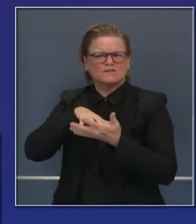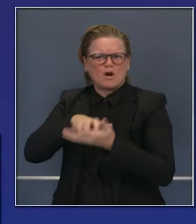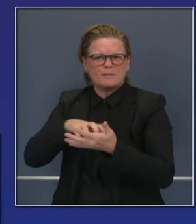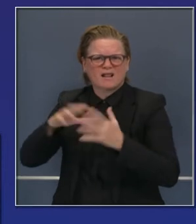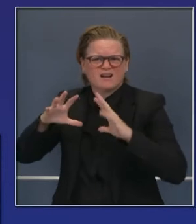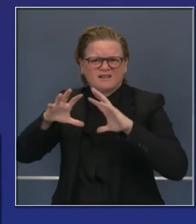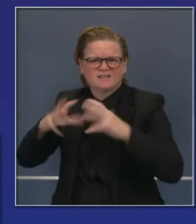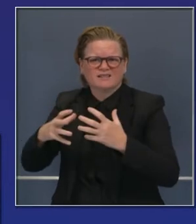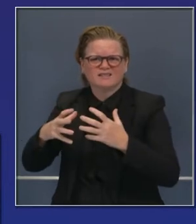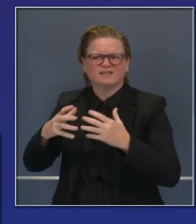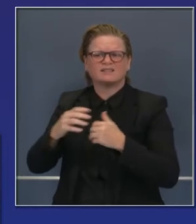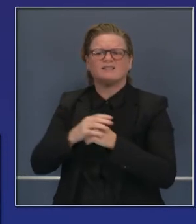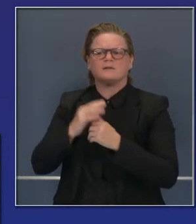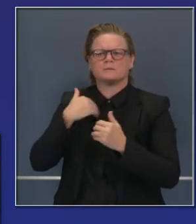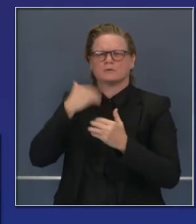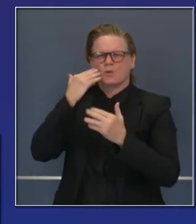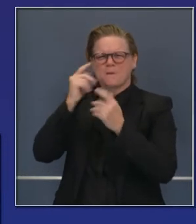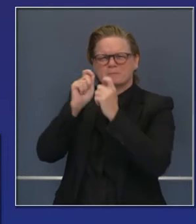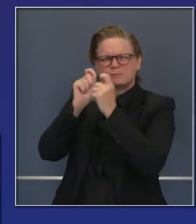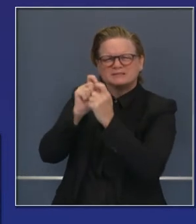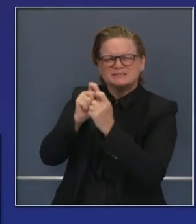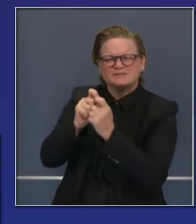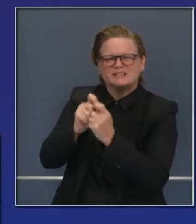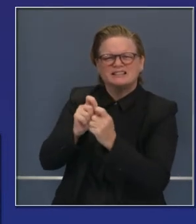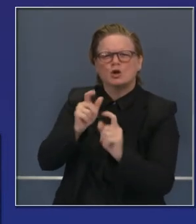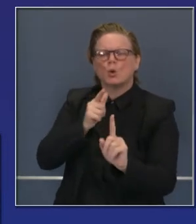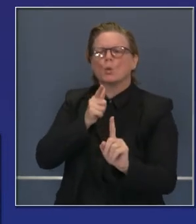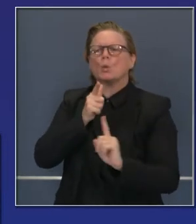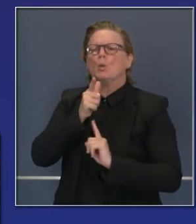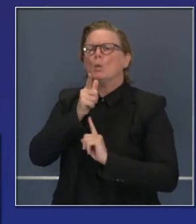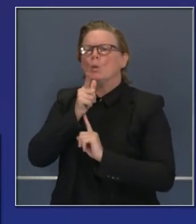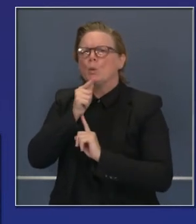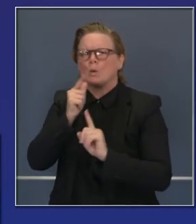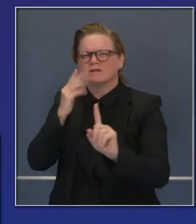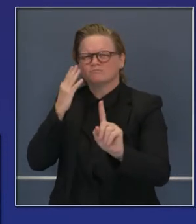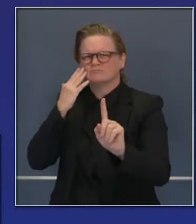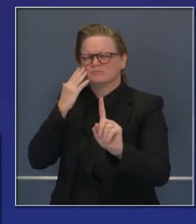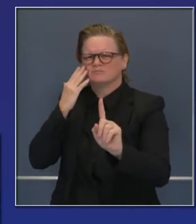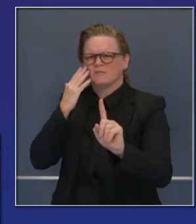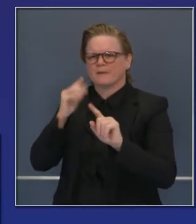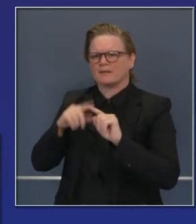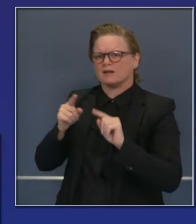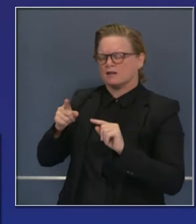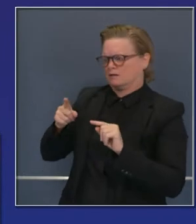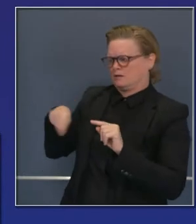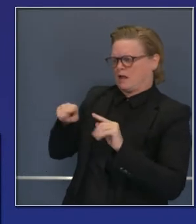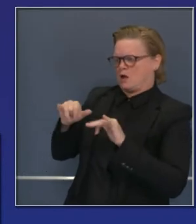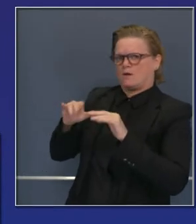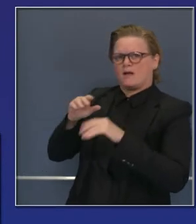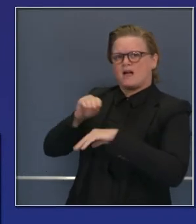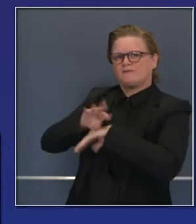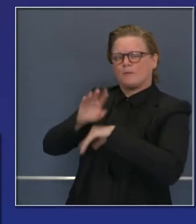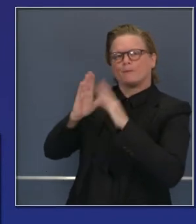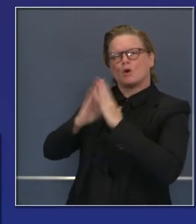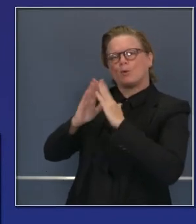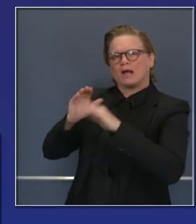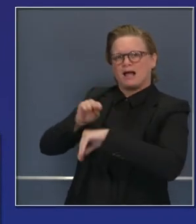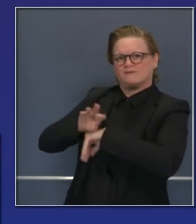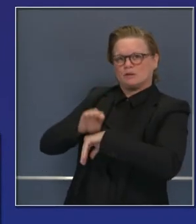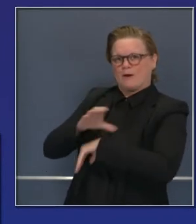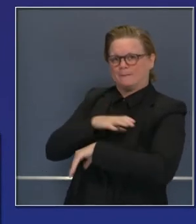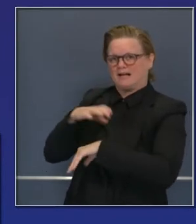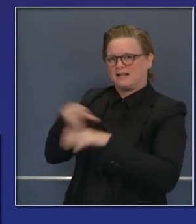¿cómo se desglosa esto todavía en más detalle? Ese plan detallado será publicado esta